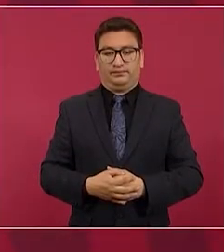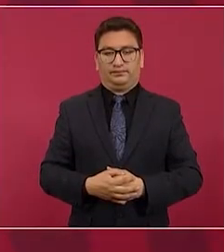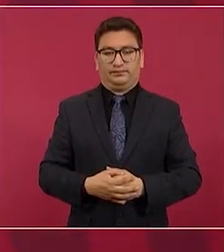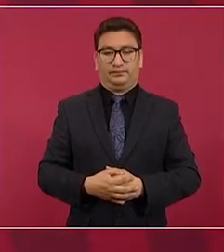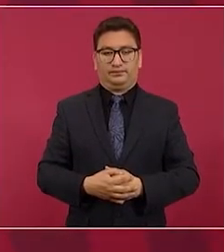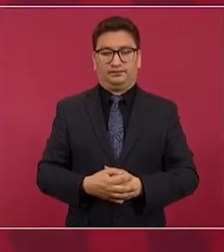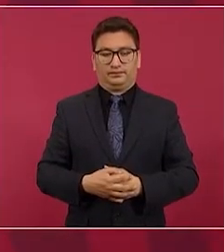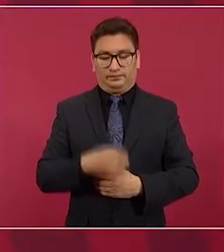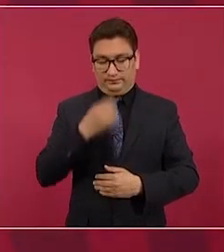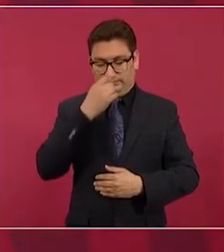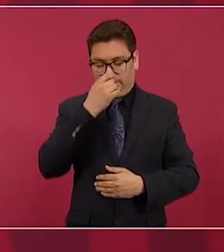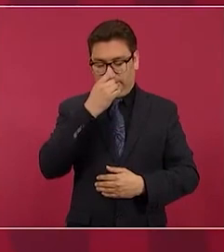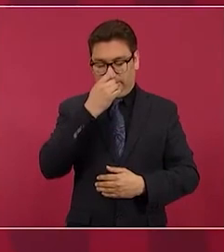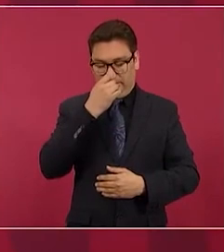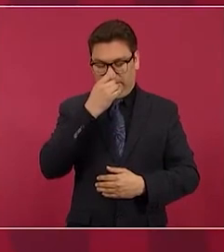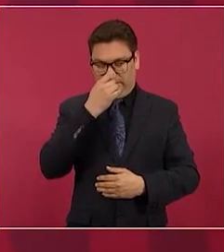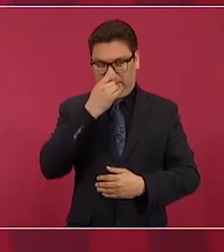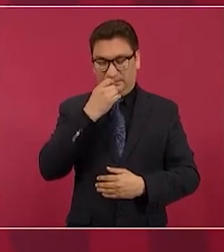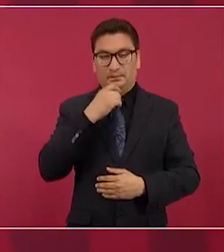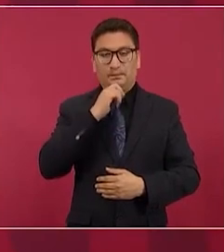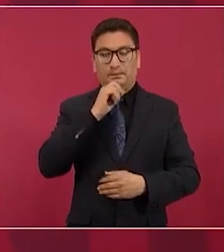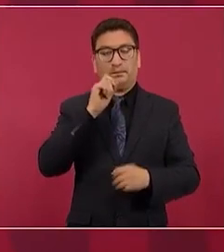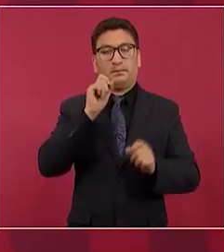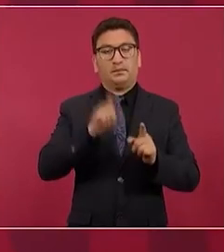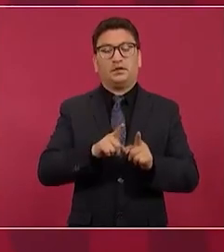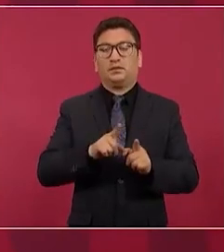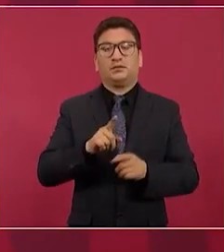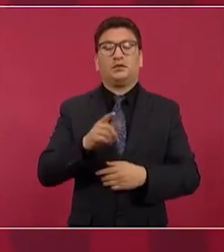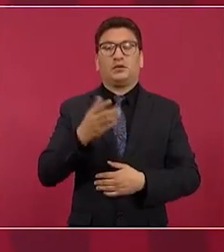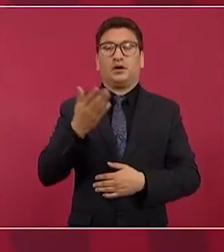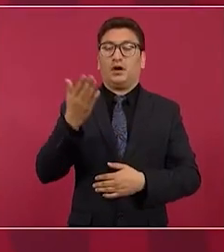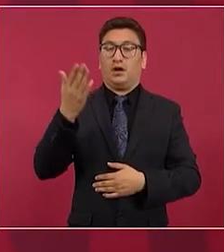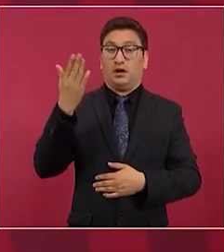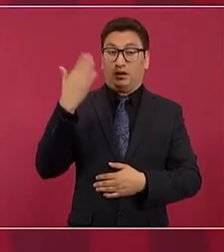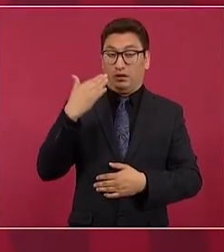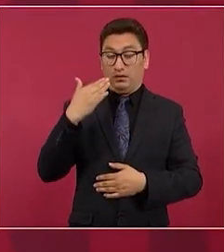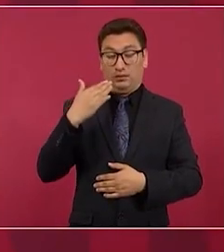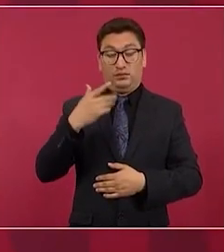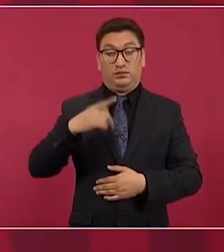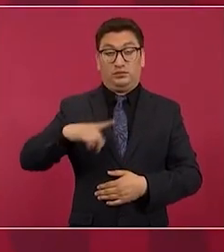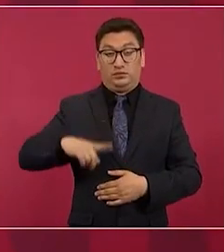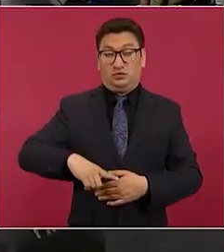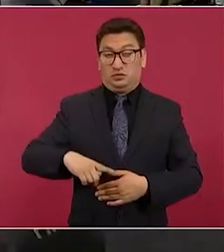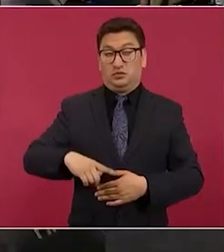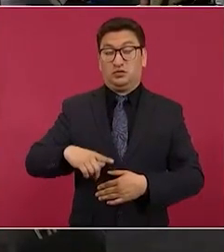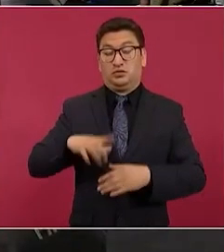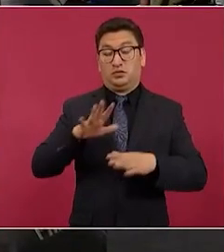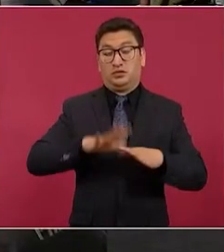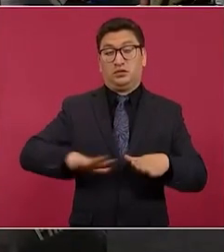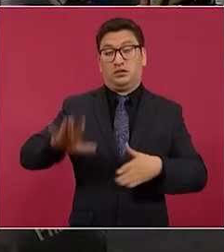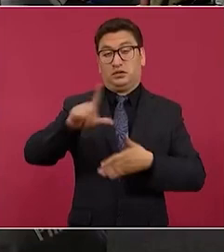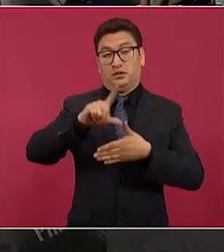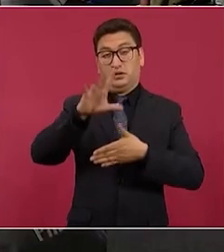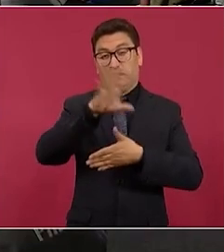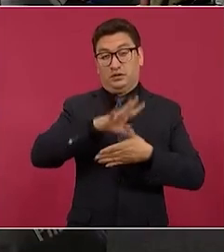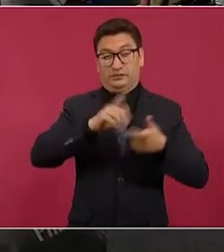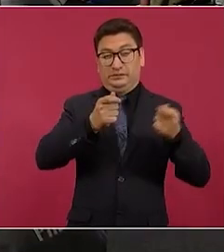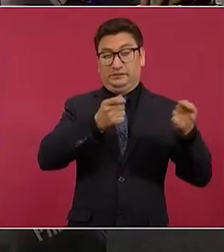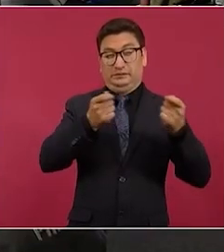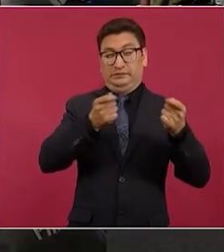Ha sucedido en otros casos cuando las dictaduras de América Latina que llegaron